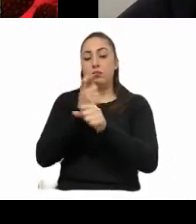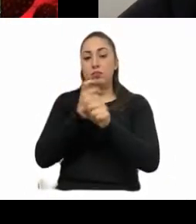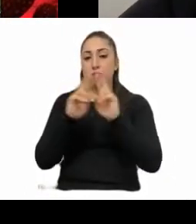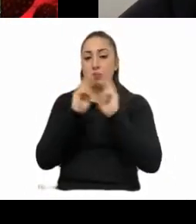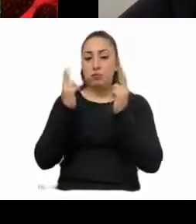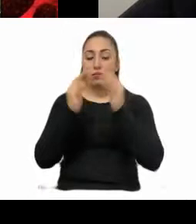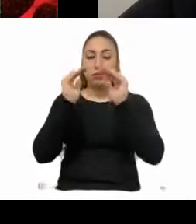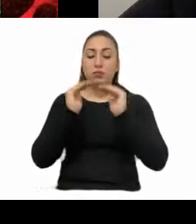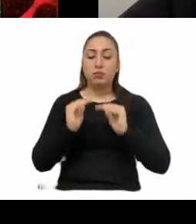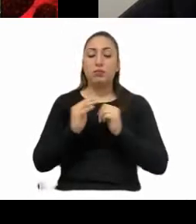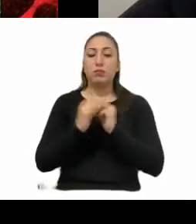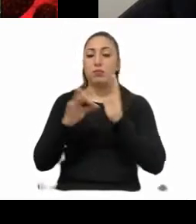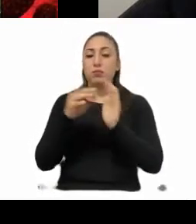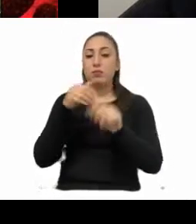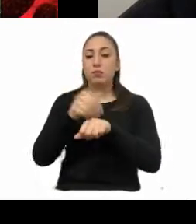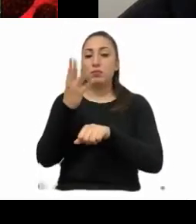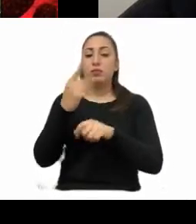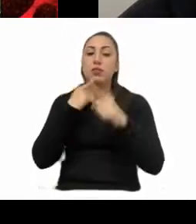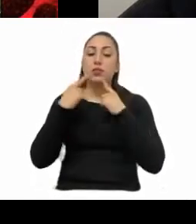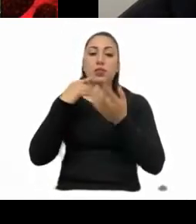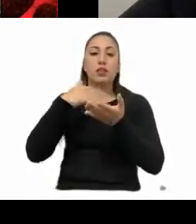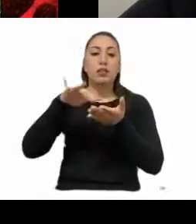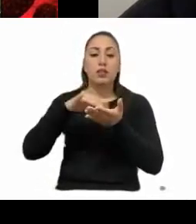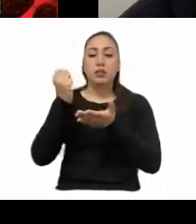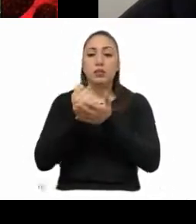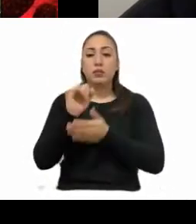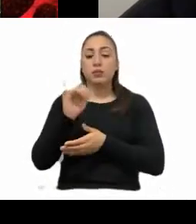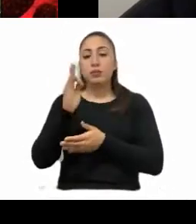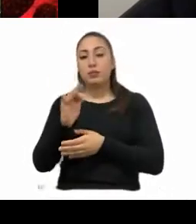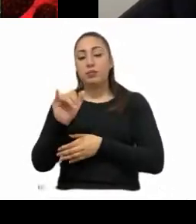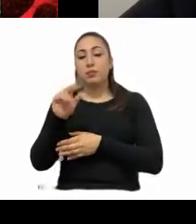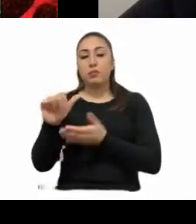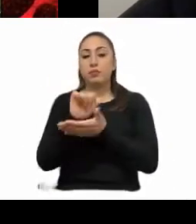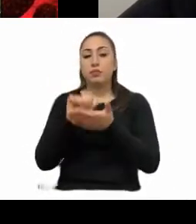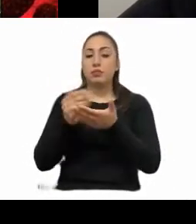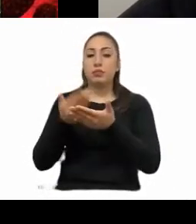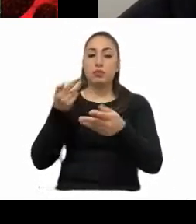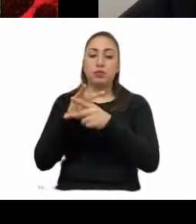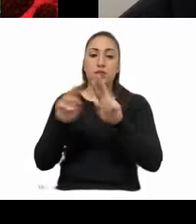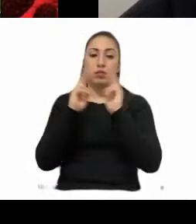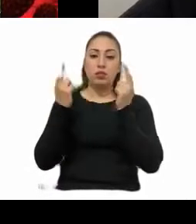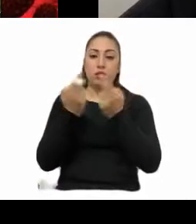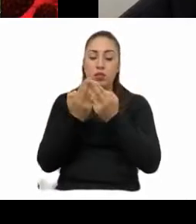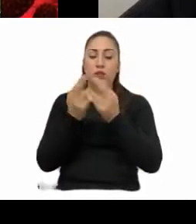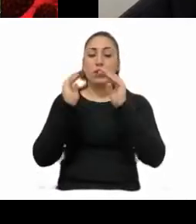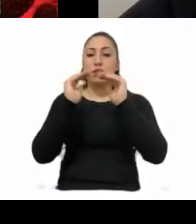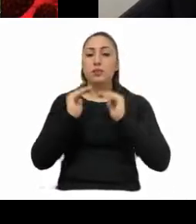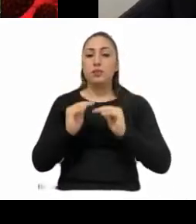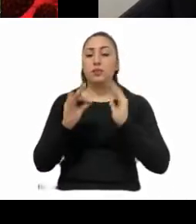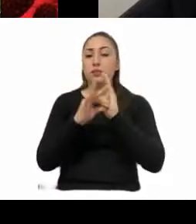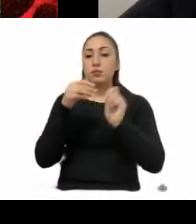Número cuatro. Lectura, discusión y aprobación del acta de la primera sesión ordinaria. Número cinco.